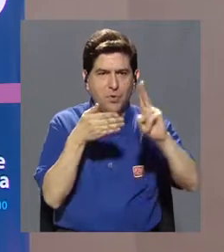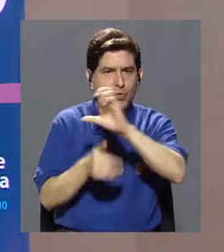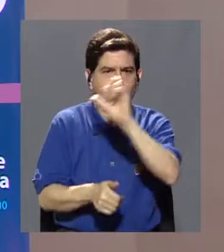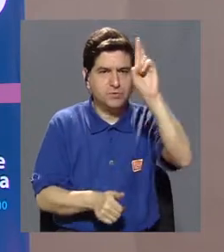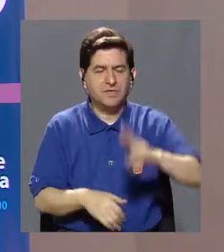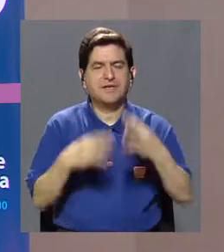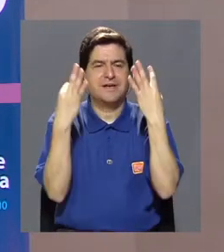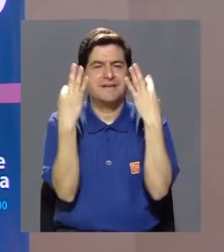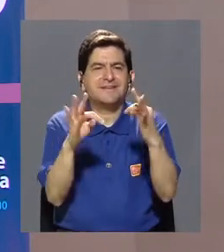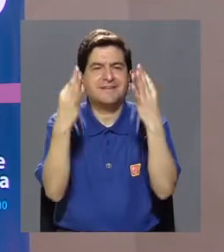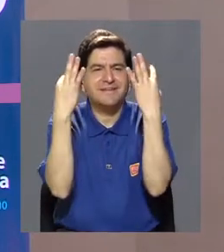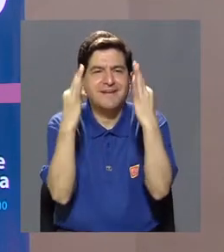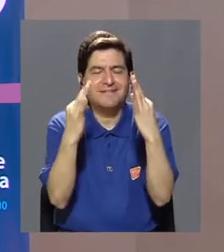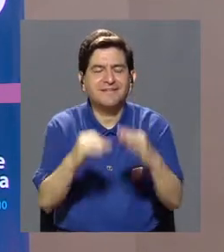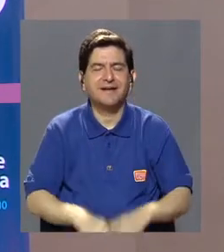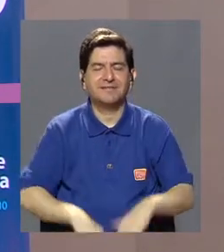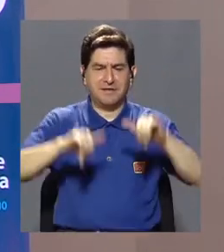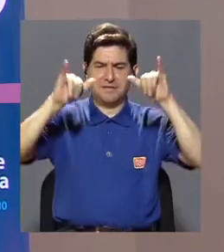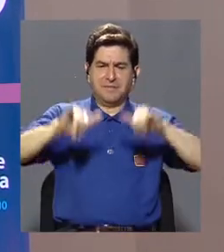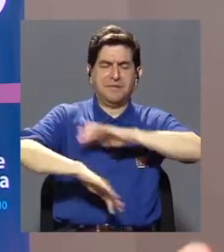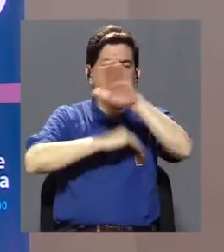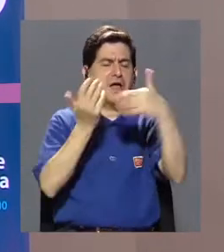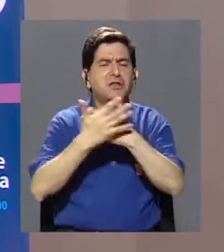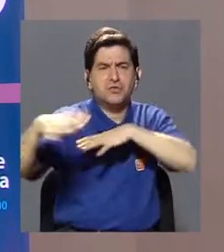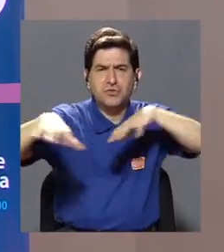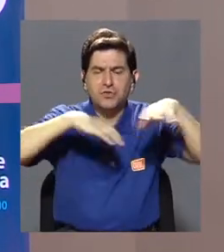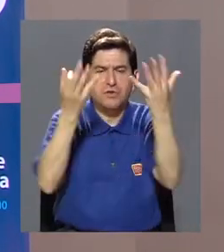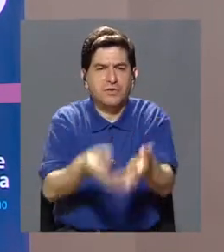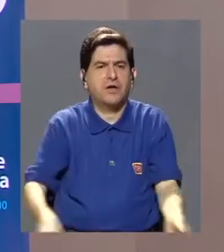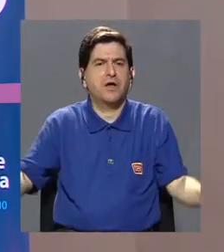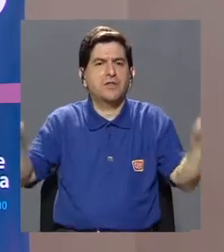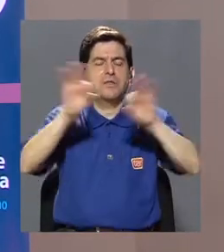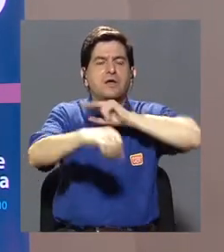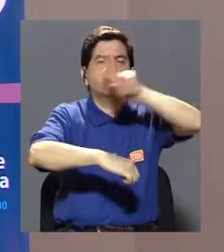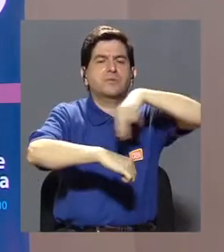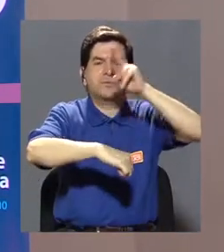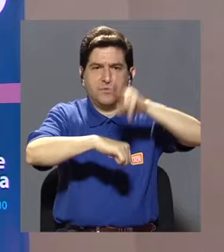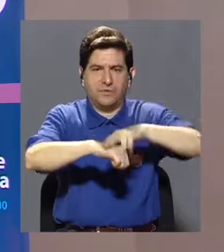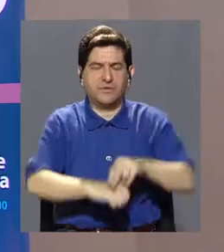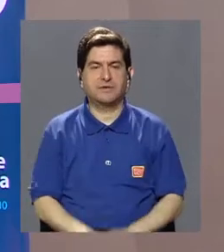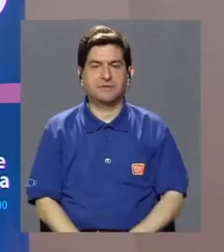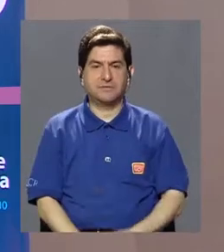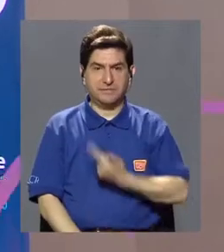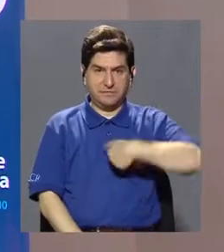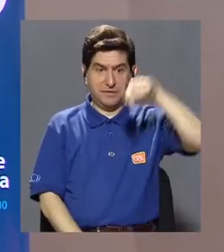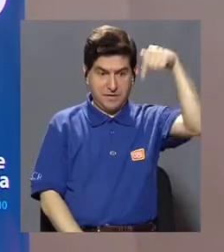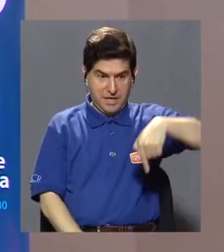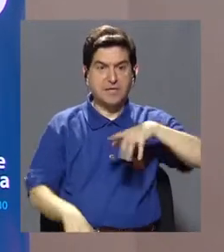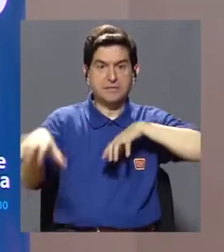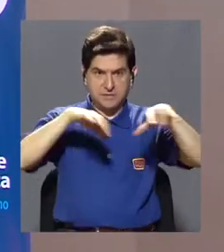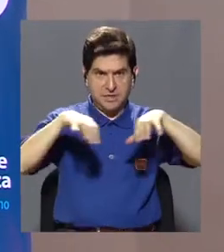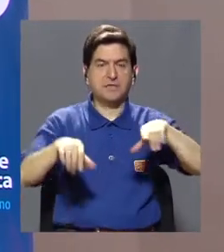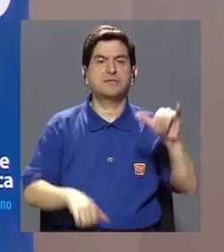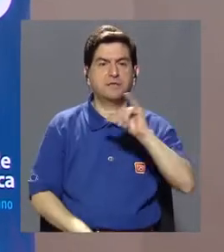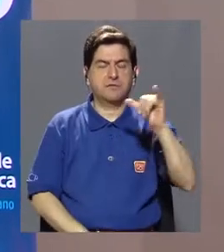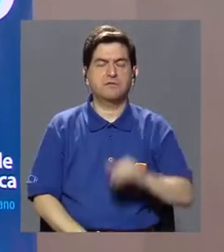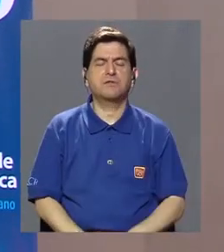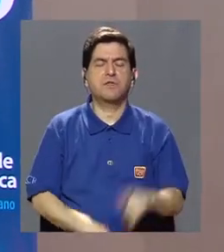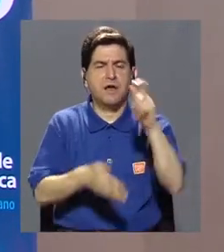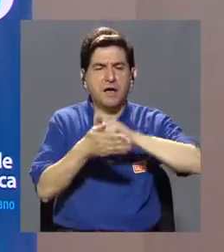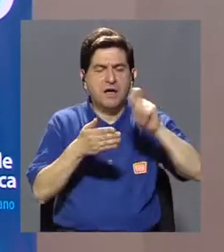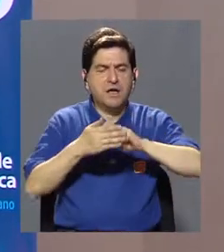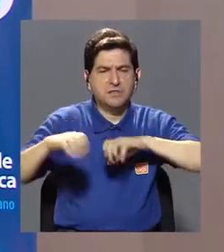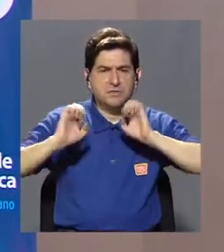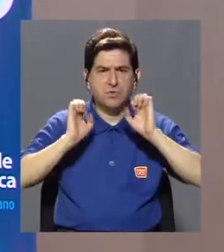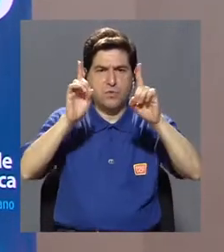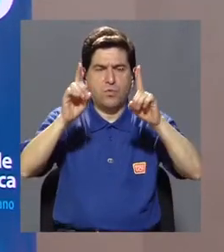Costa Rica intenta estar presente en todos los eventos de importancia a nivel nacional y este para nosotros es uno de ellos. La Escuela de Educación